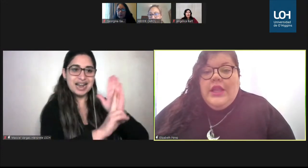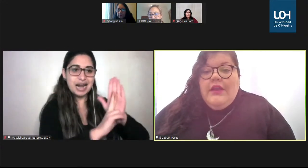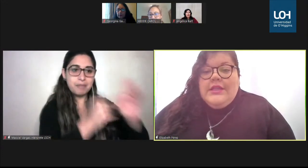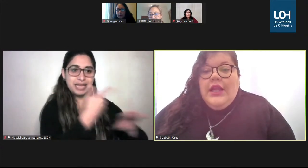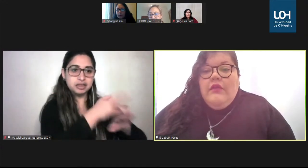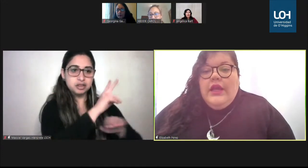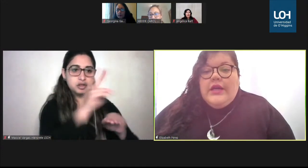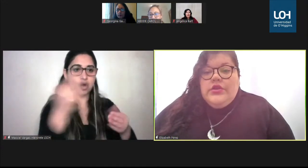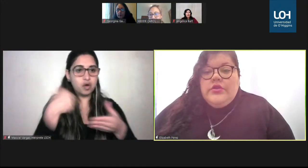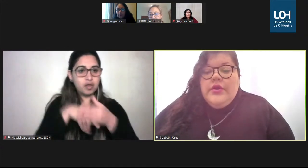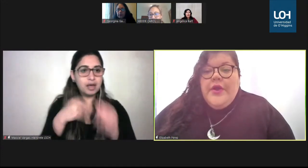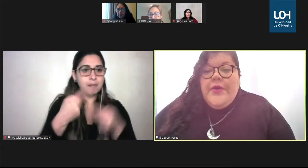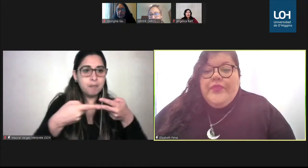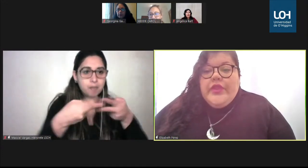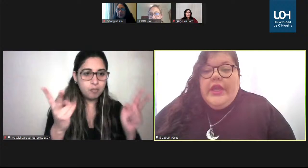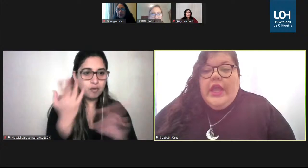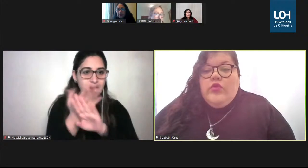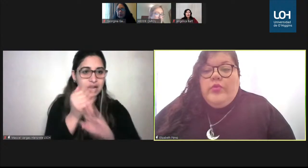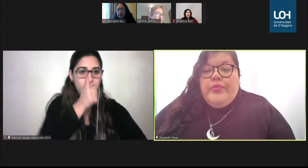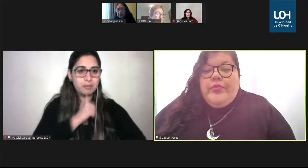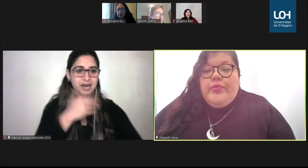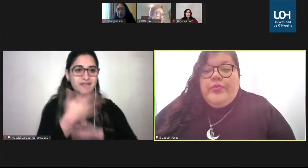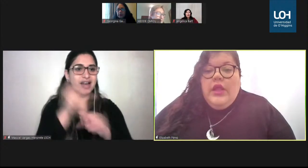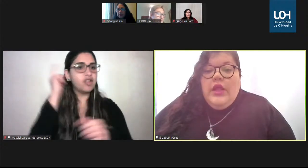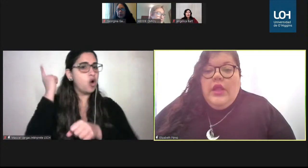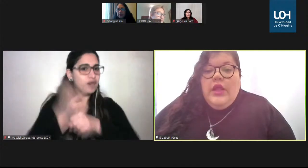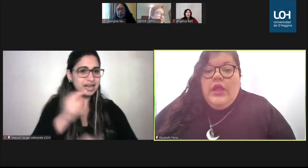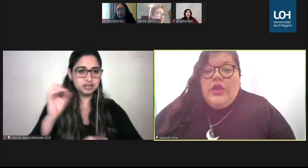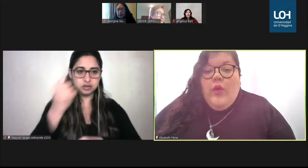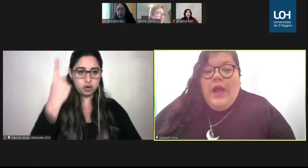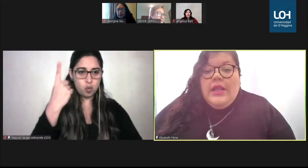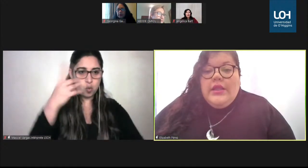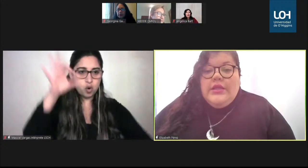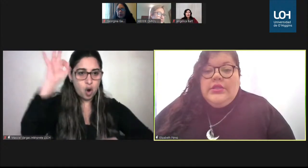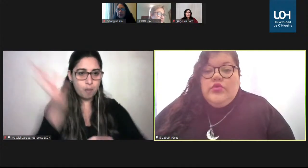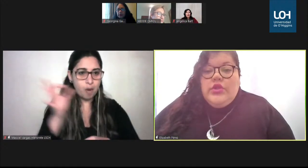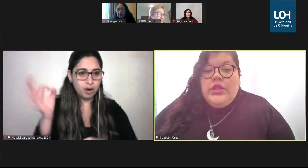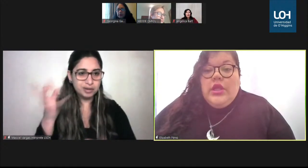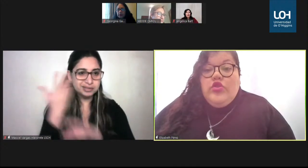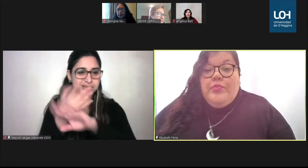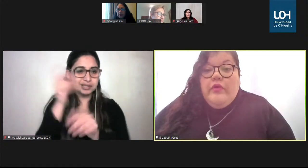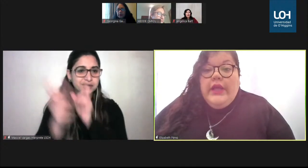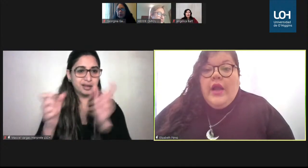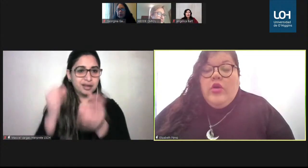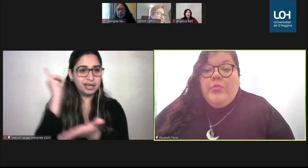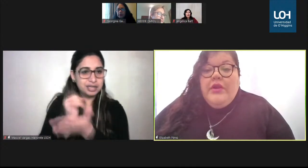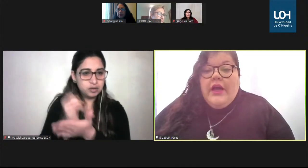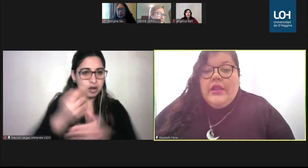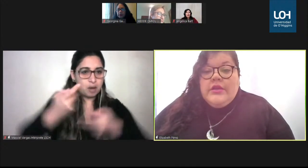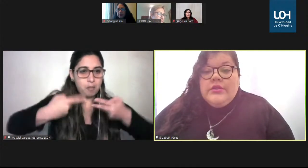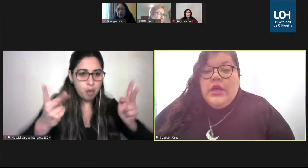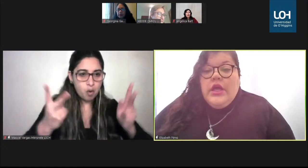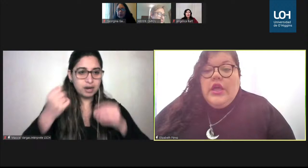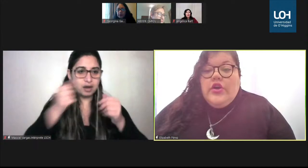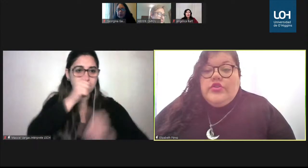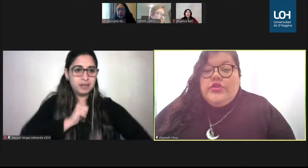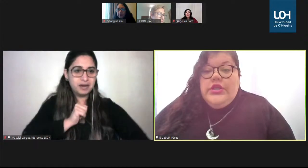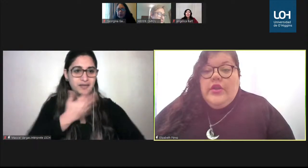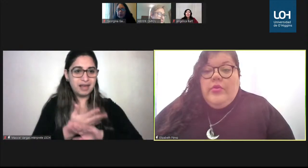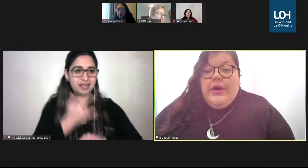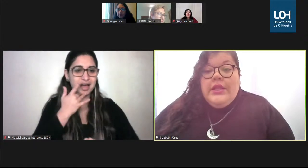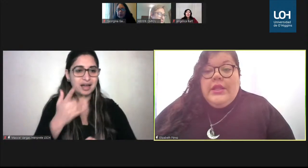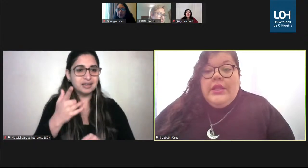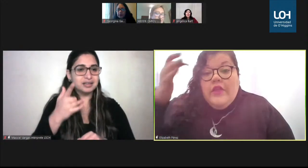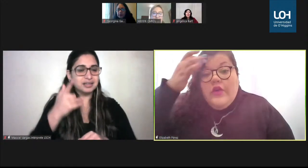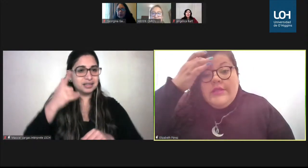privado establece la obligación de que el 1% de la dotación anual de instituciones tanto públicas como privadas con